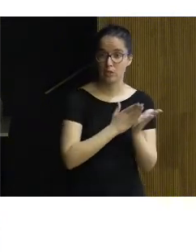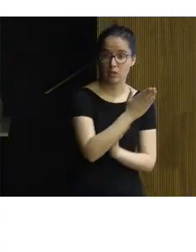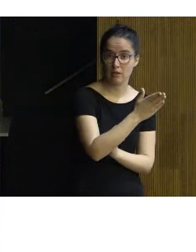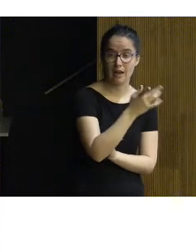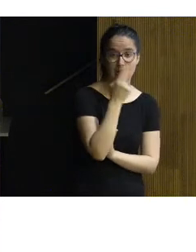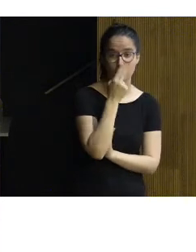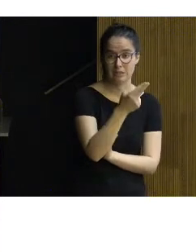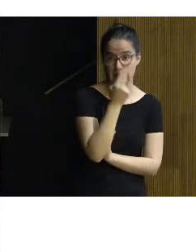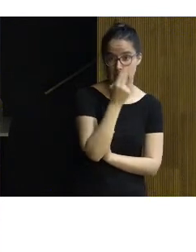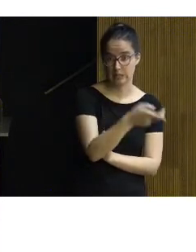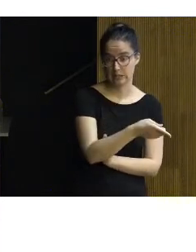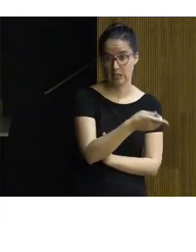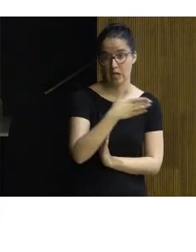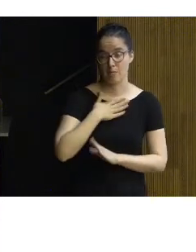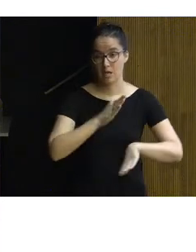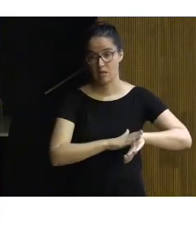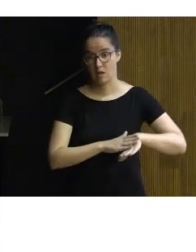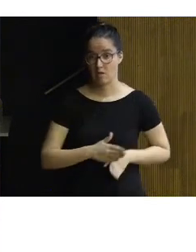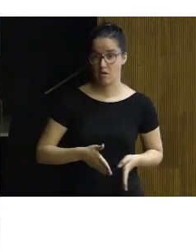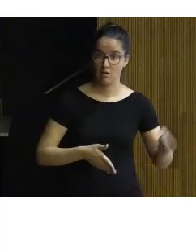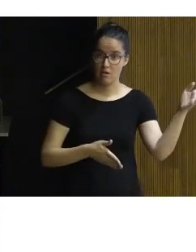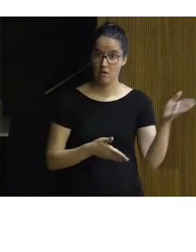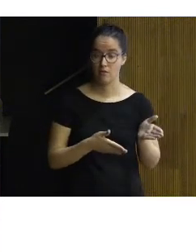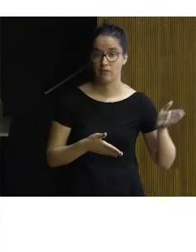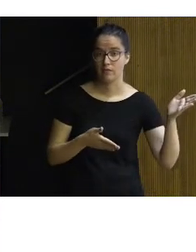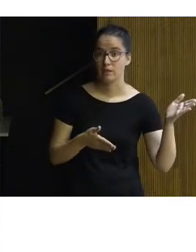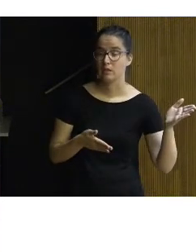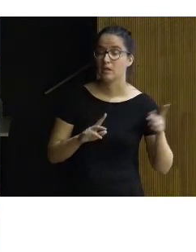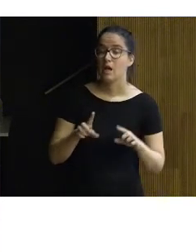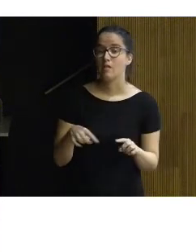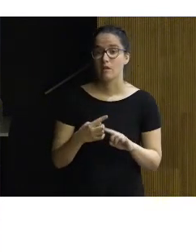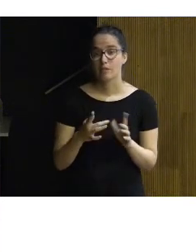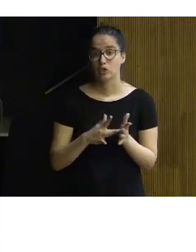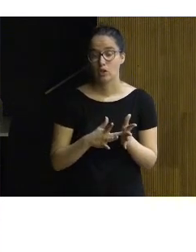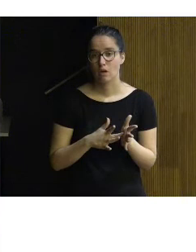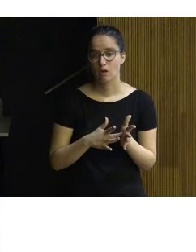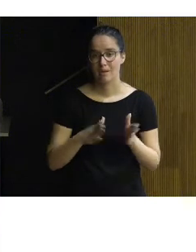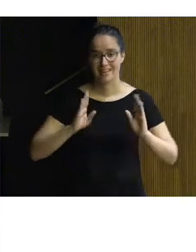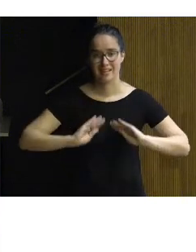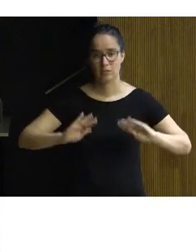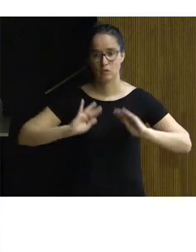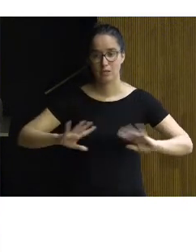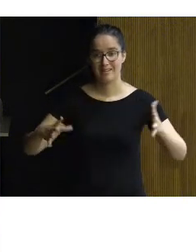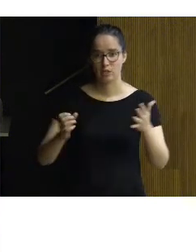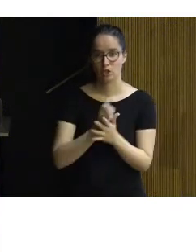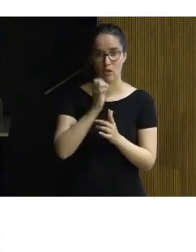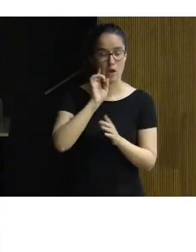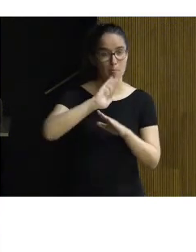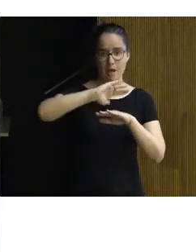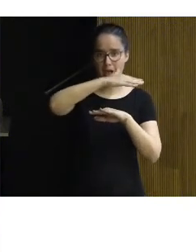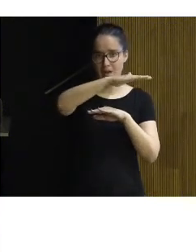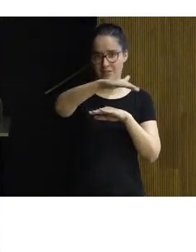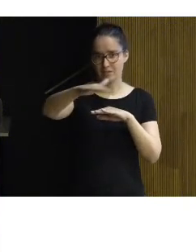que es el camino que queda a mi izquierda y que además daba la posibilidad de disfrutar del todo del paisaje del